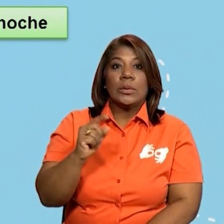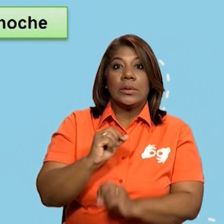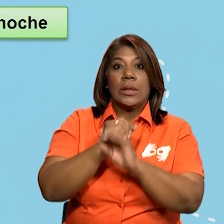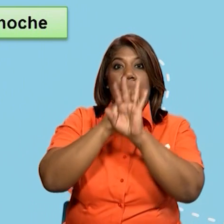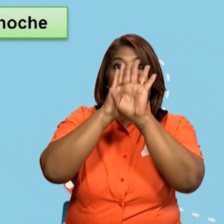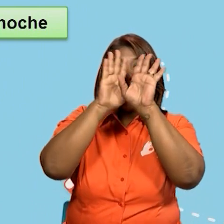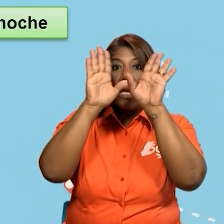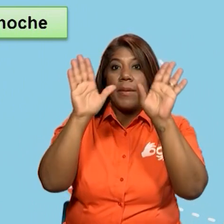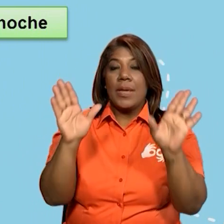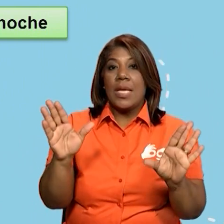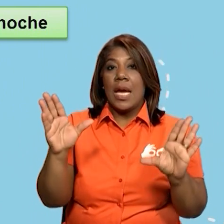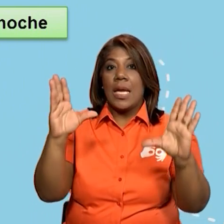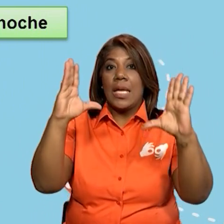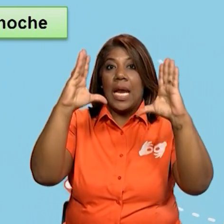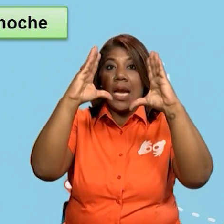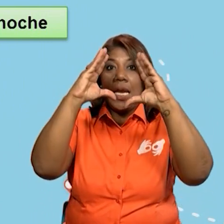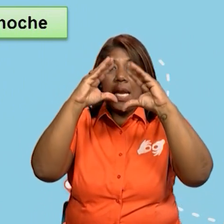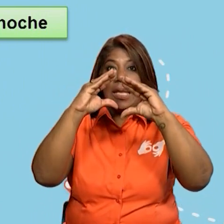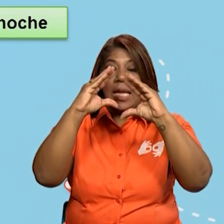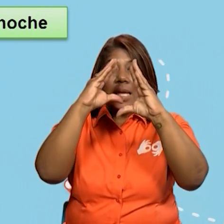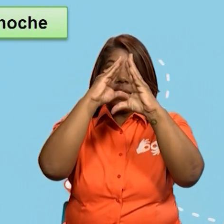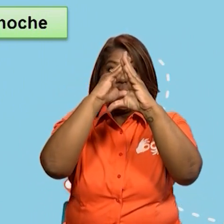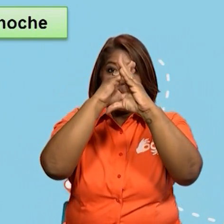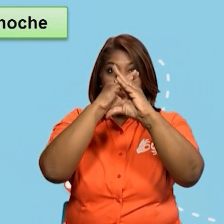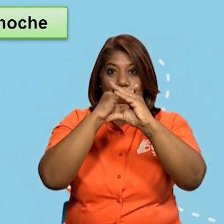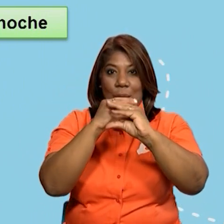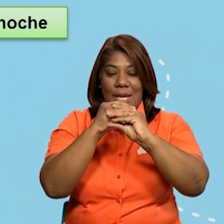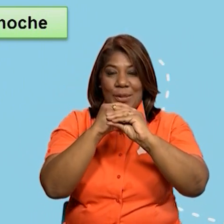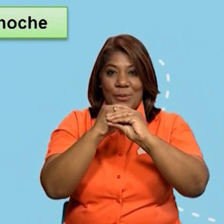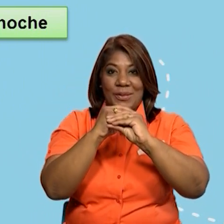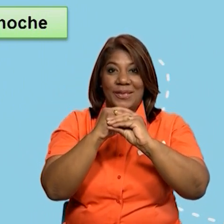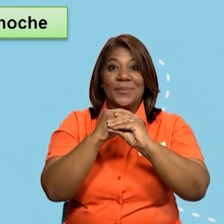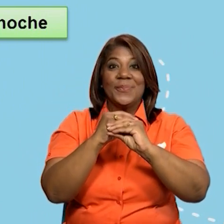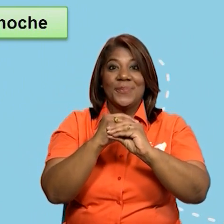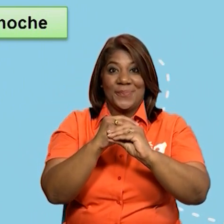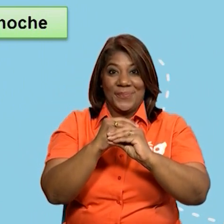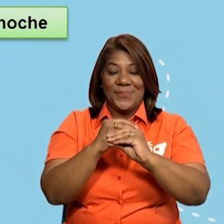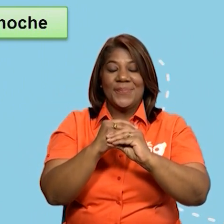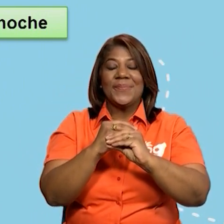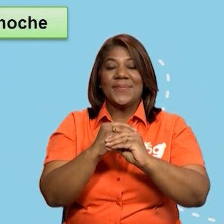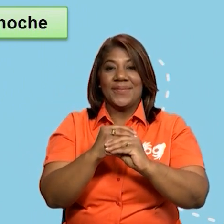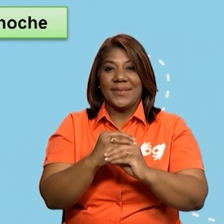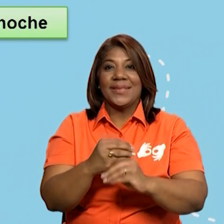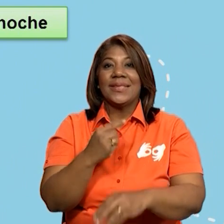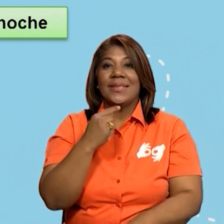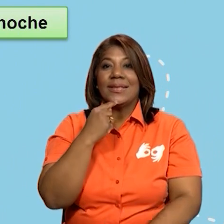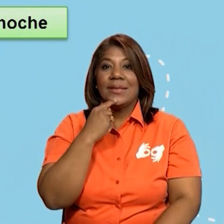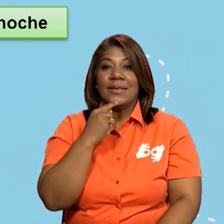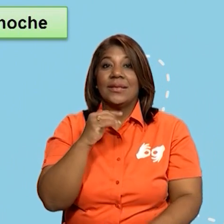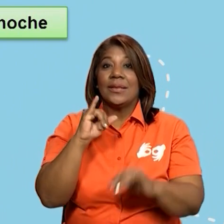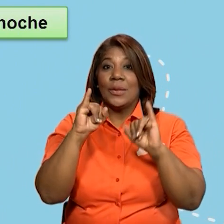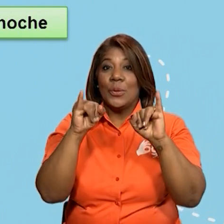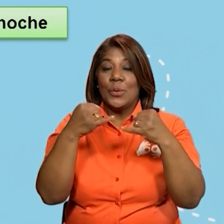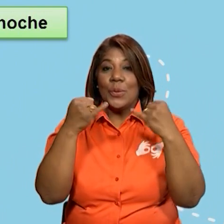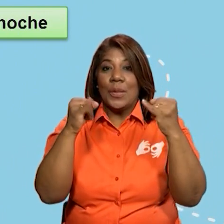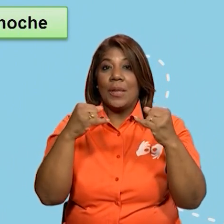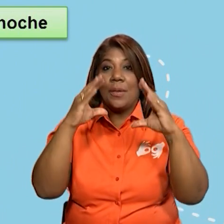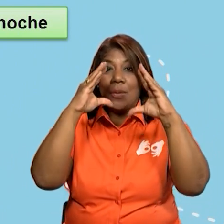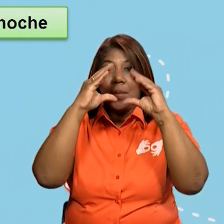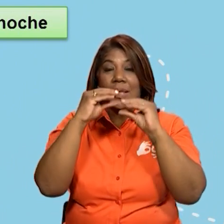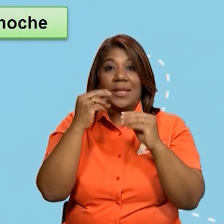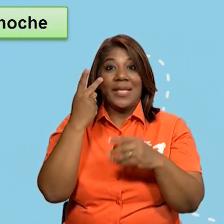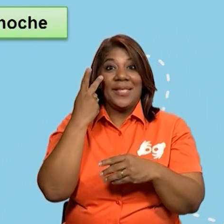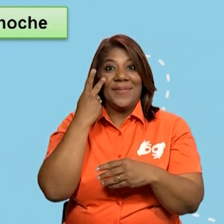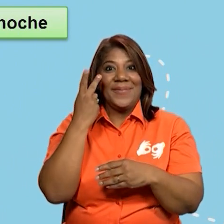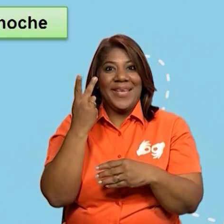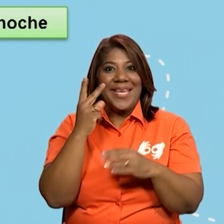realizábamos esas actividades representadas en el dibujo. Entonces jugábamos en la tarde, veíamos las clases